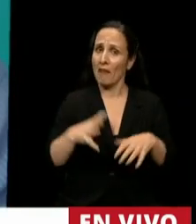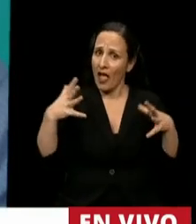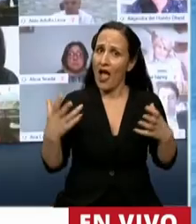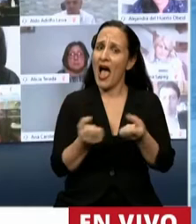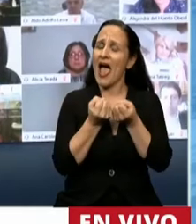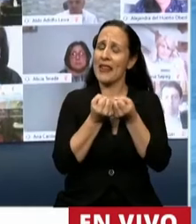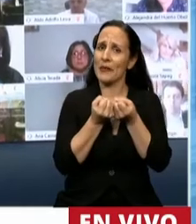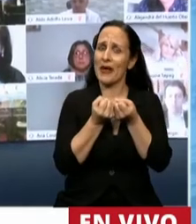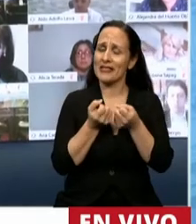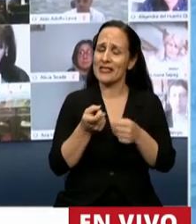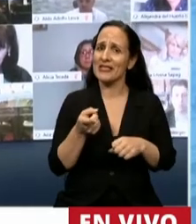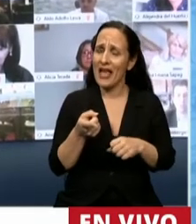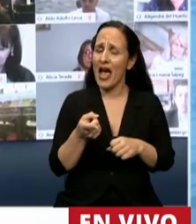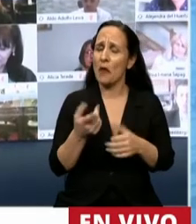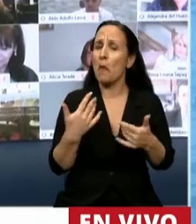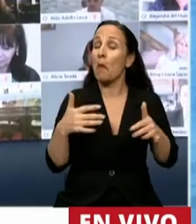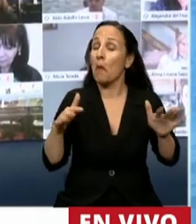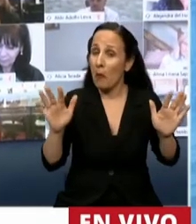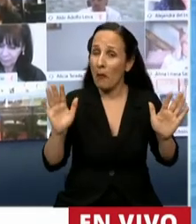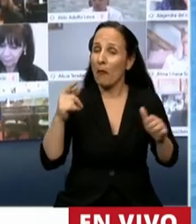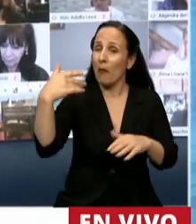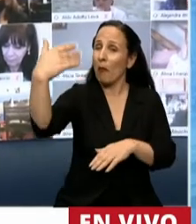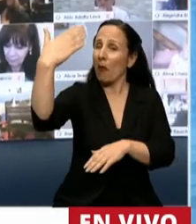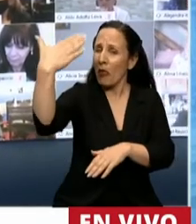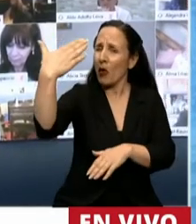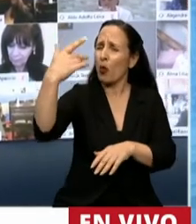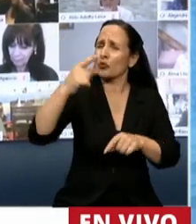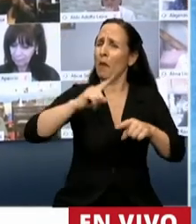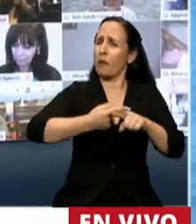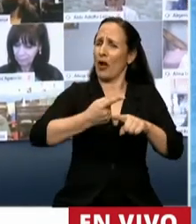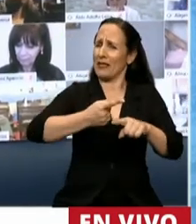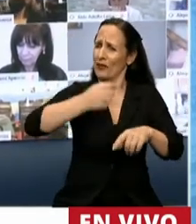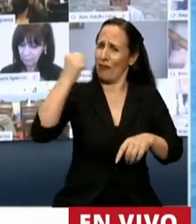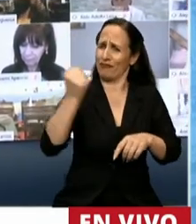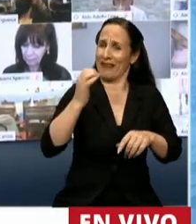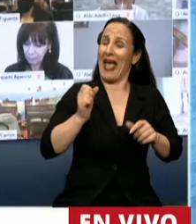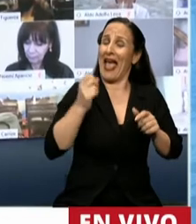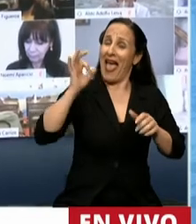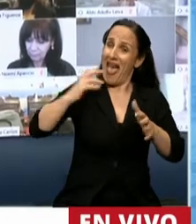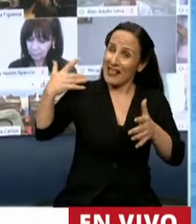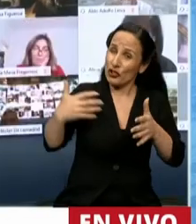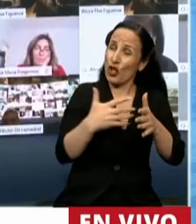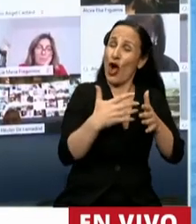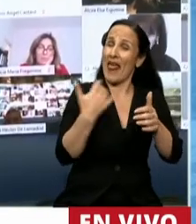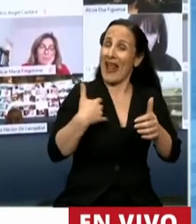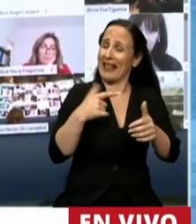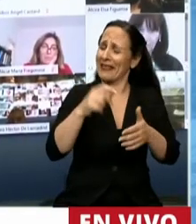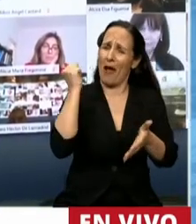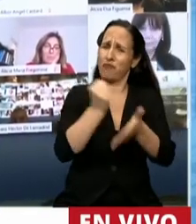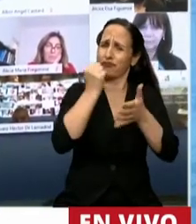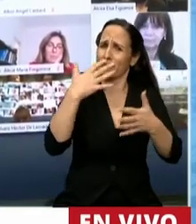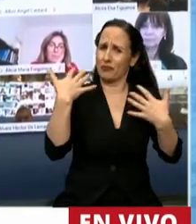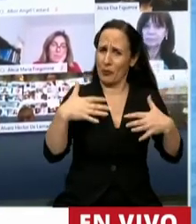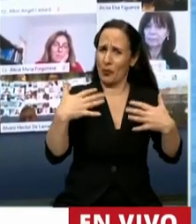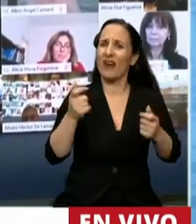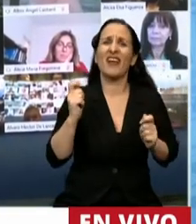aniversario de probablemente uno de los discursos políticos más trascendentes de la historia argentina, el que haya dado